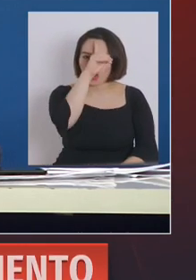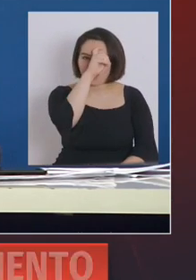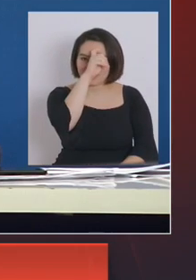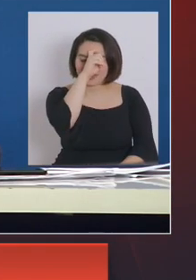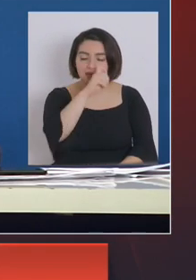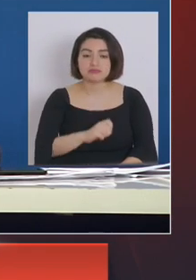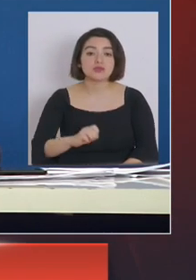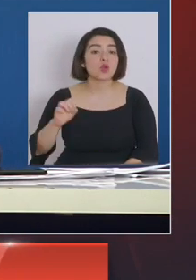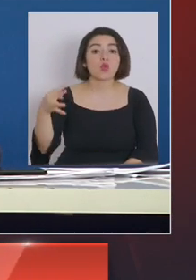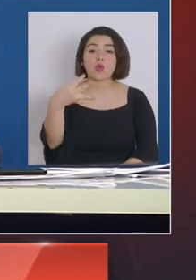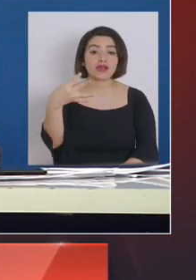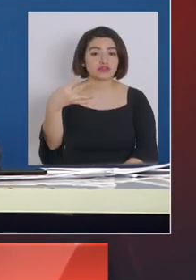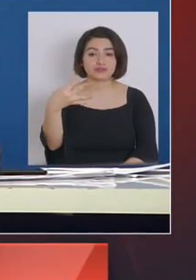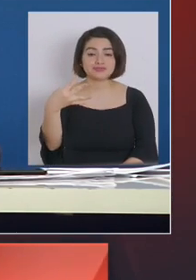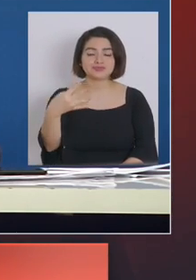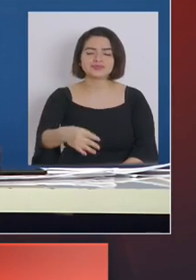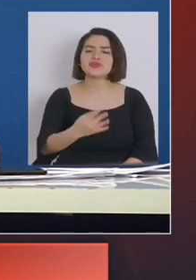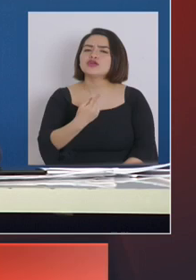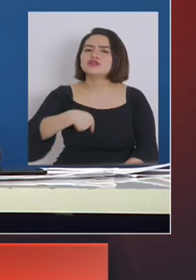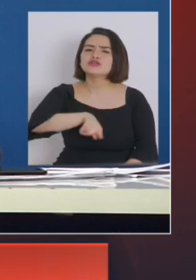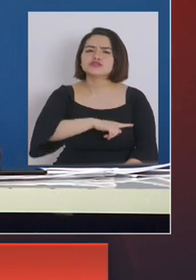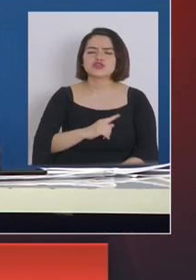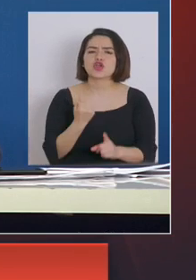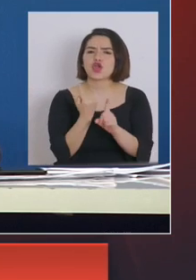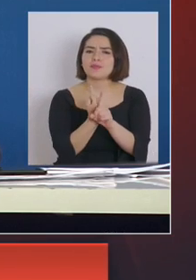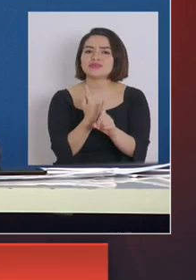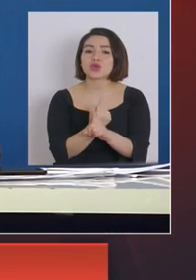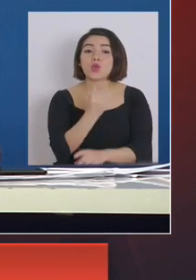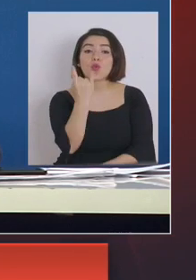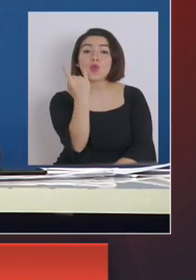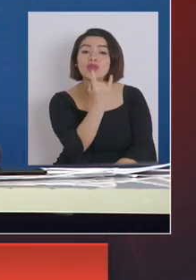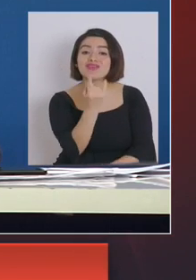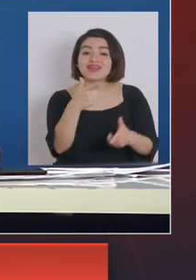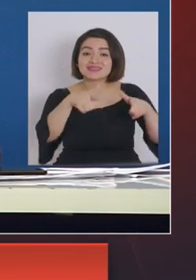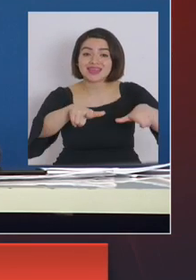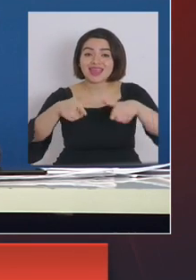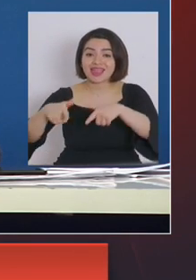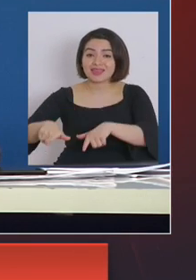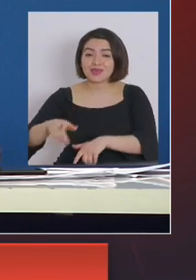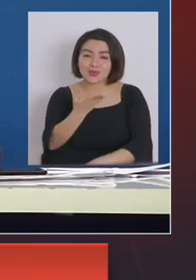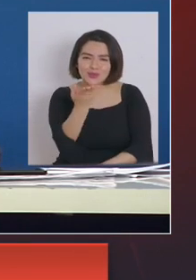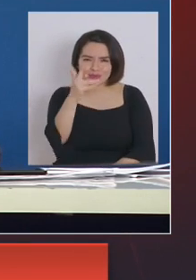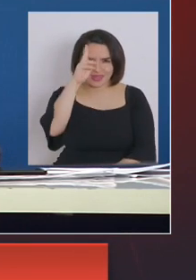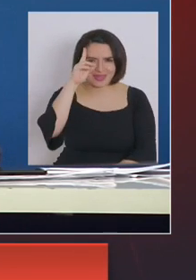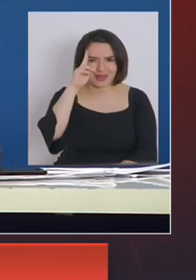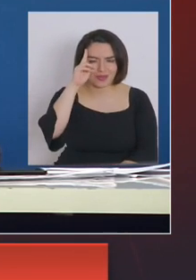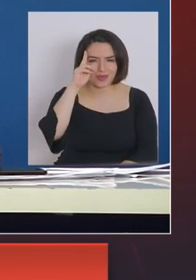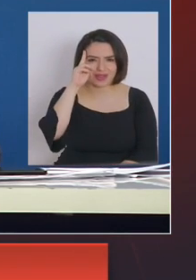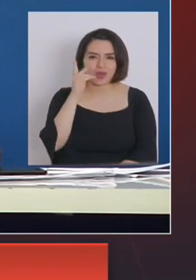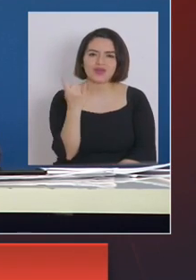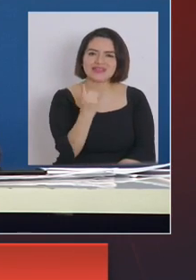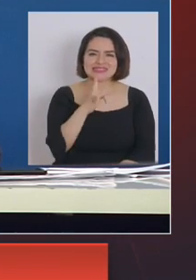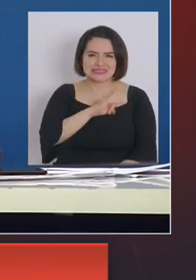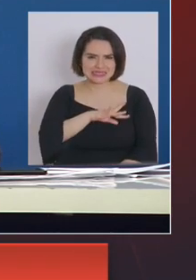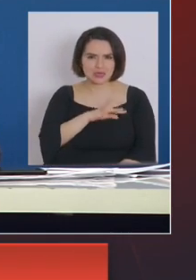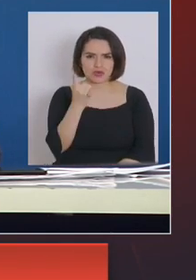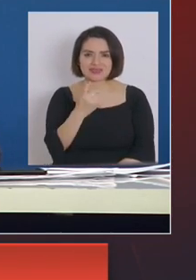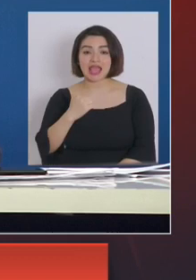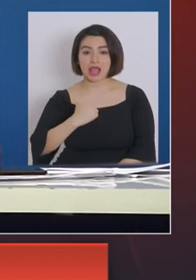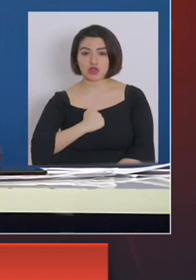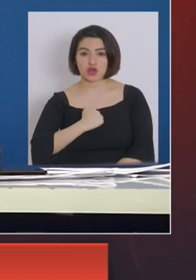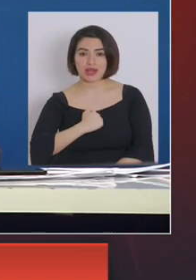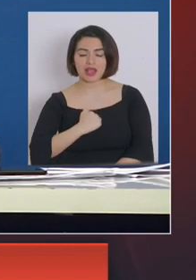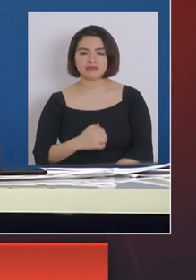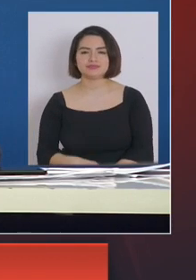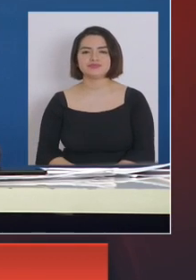en cuarto lugar, también estamos conversando con las universidades, que según ustedes recuerdan, la Universidad de Chile, la Universidad Católica,